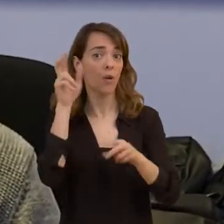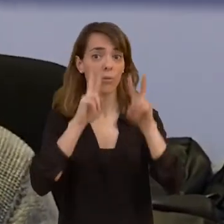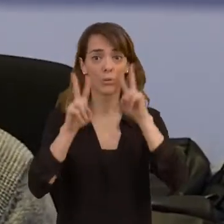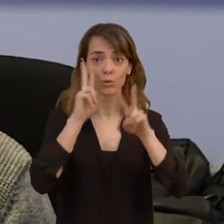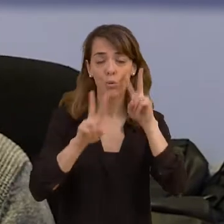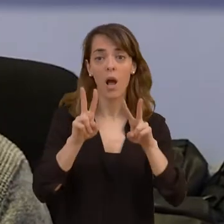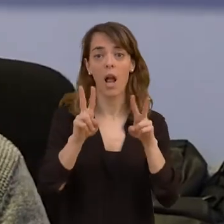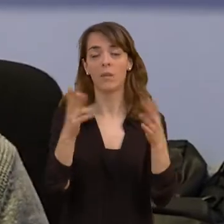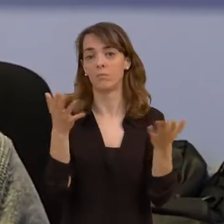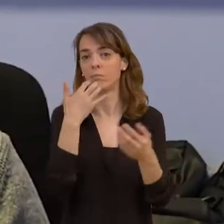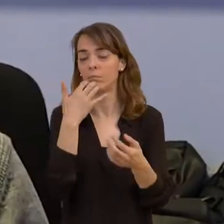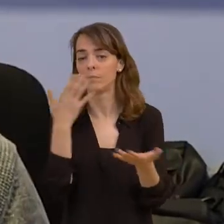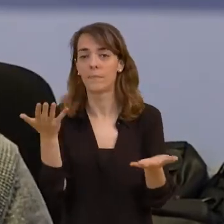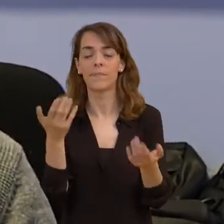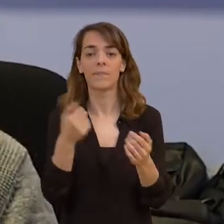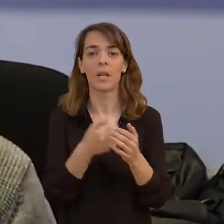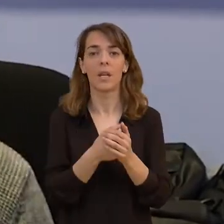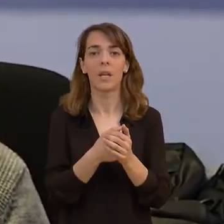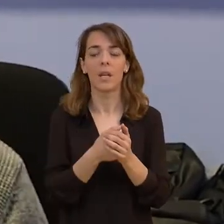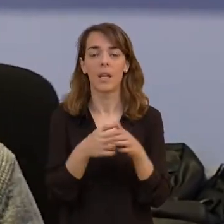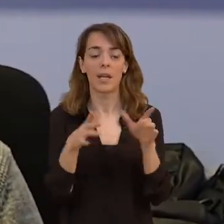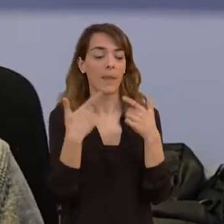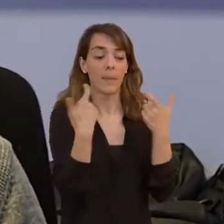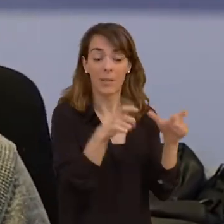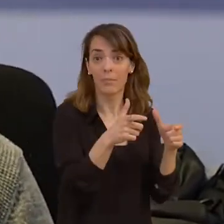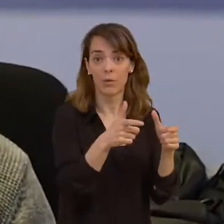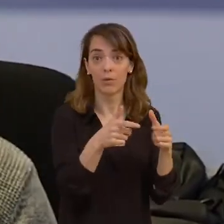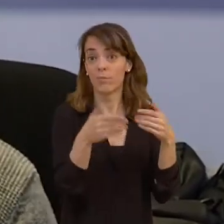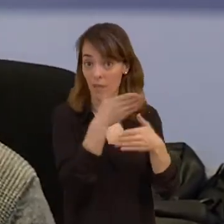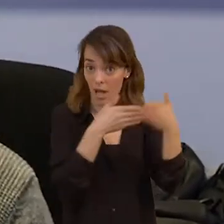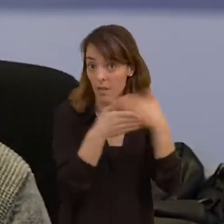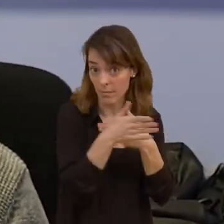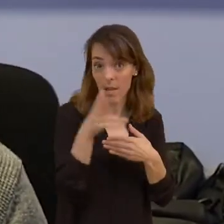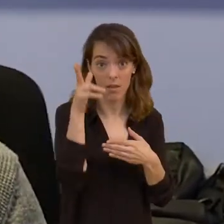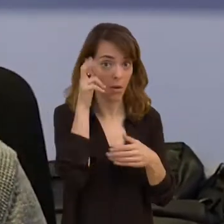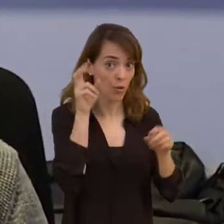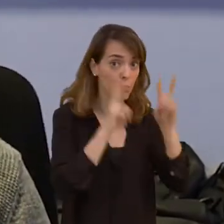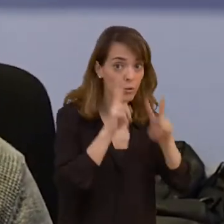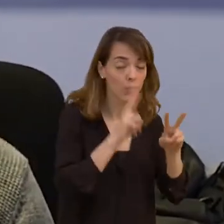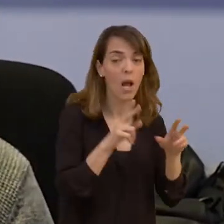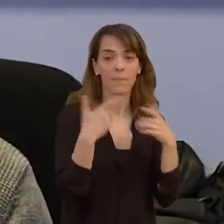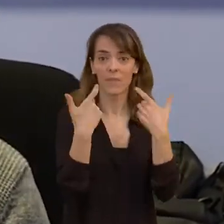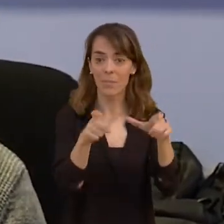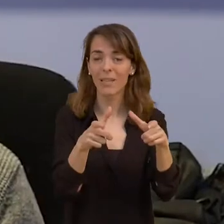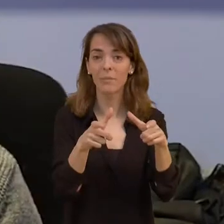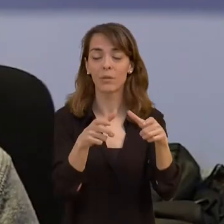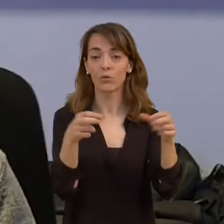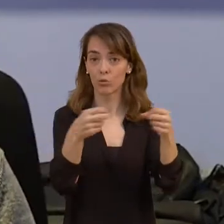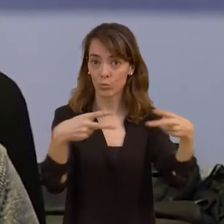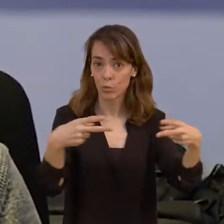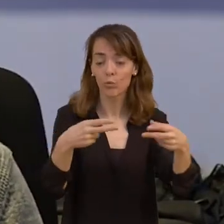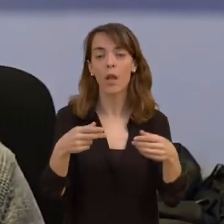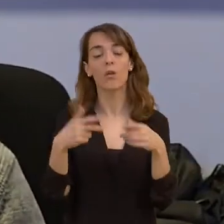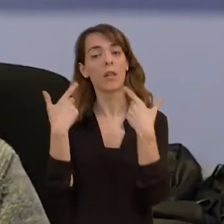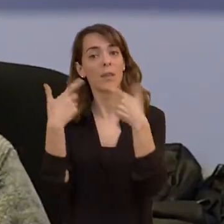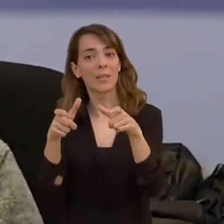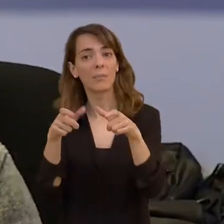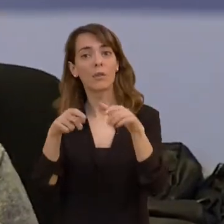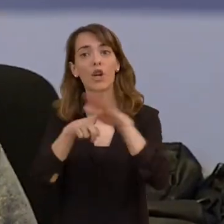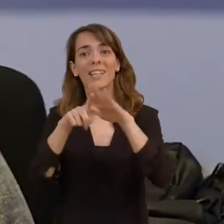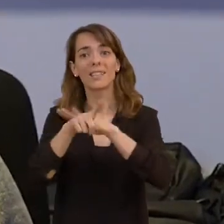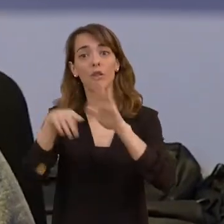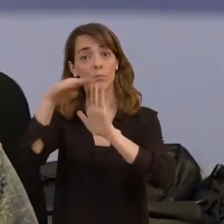audiovisual a saber, el departamento de accesibilidad audiovisual, el departamento de subtitulado